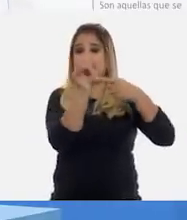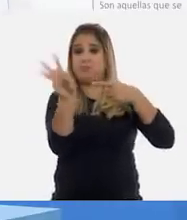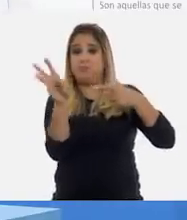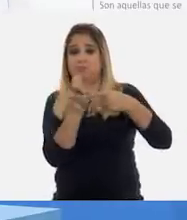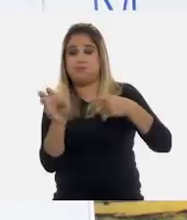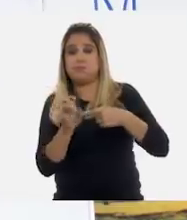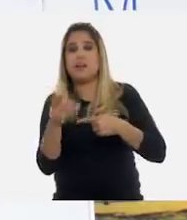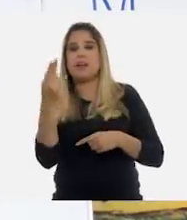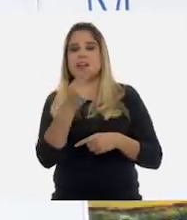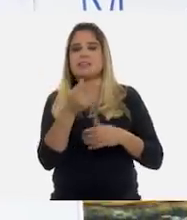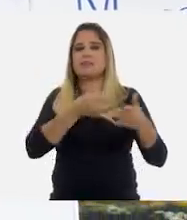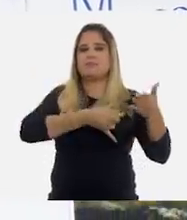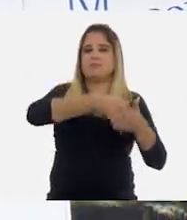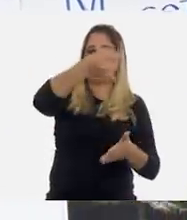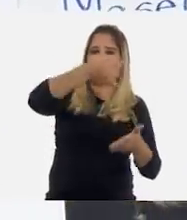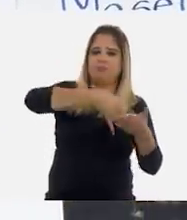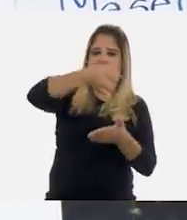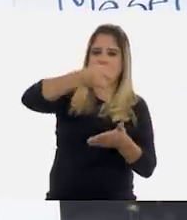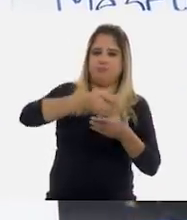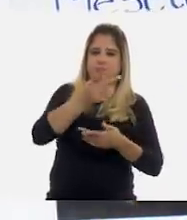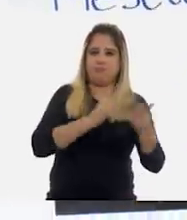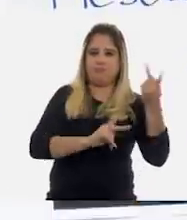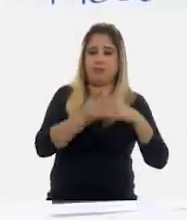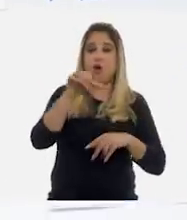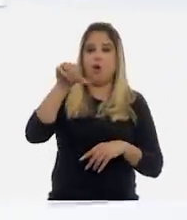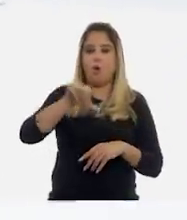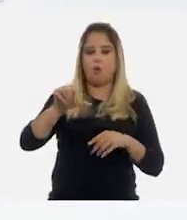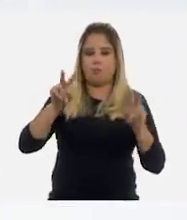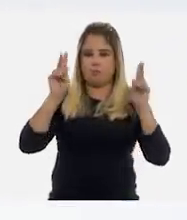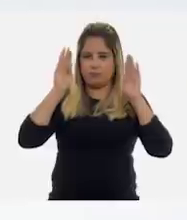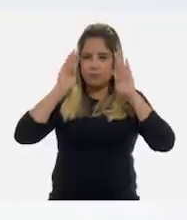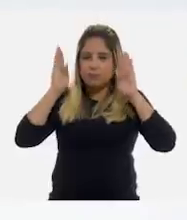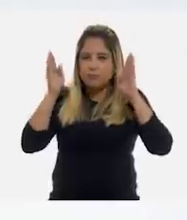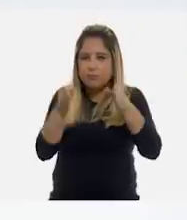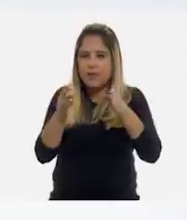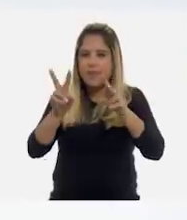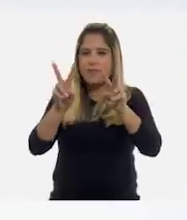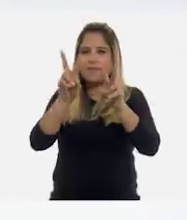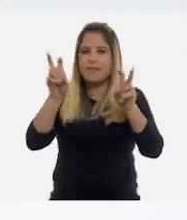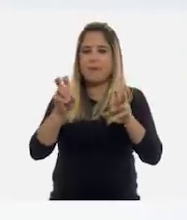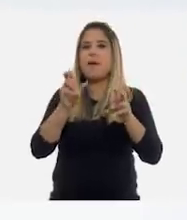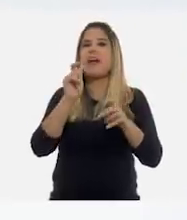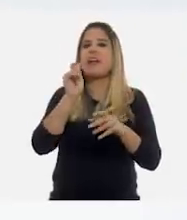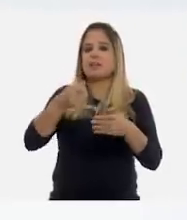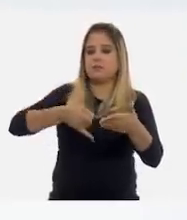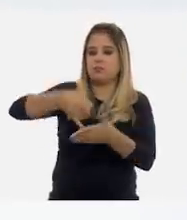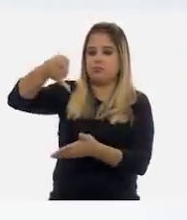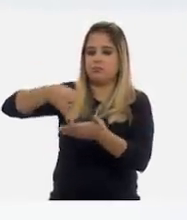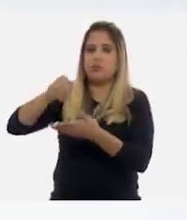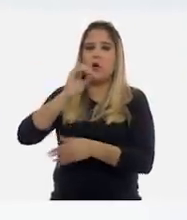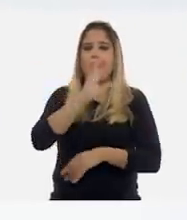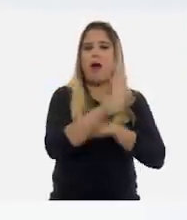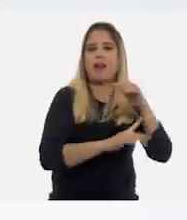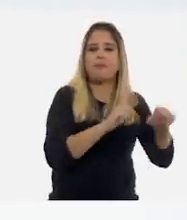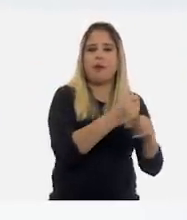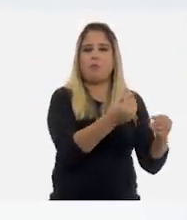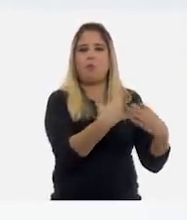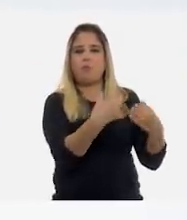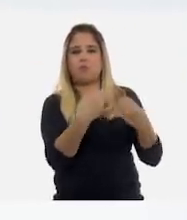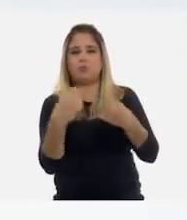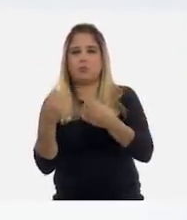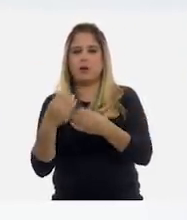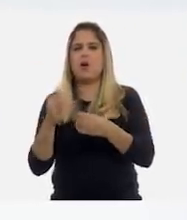agrícolas. Hoy nos enfocaremos en las actividades agrícolas o ganaderas y también conocidas como